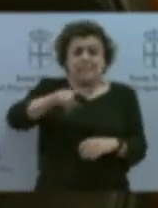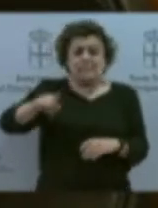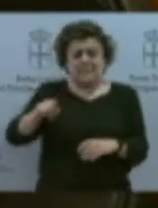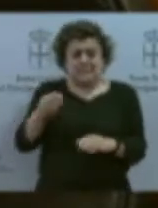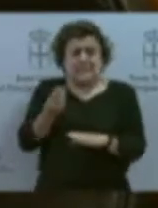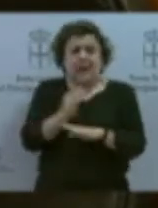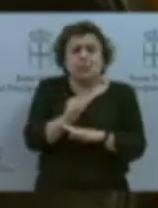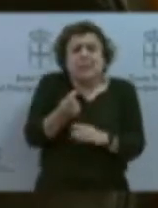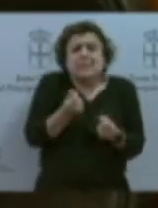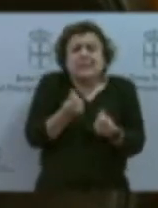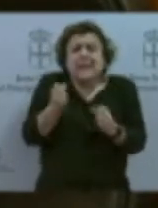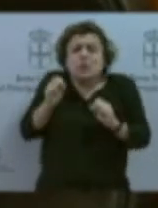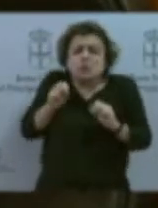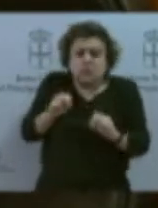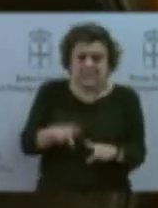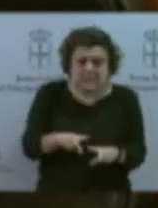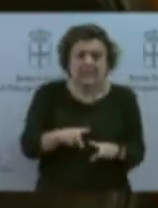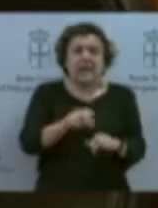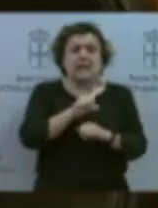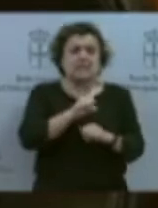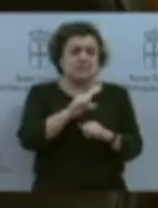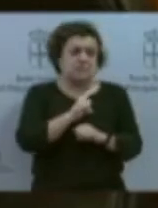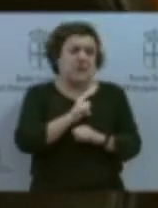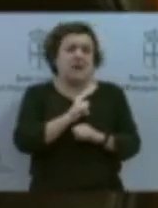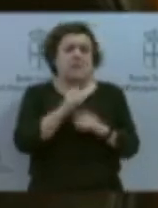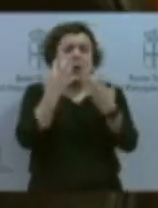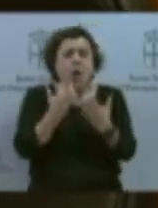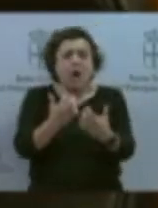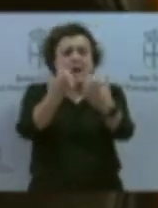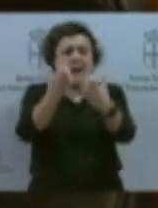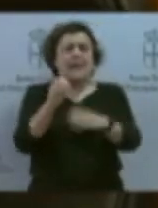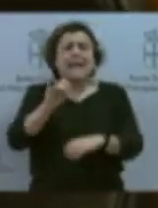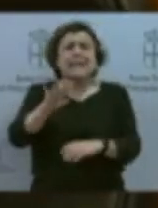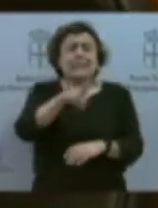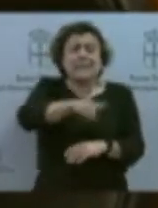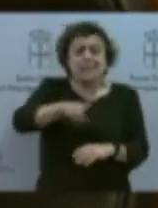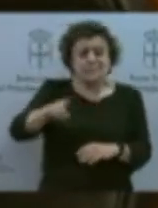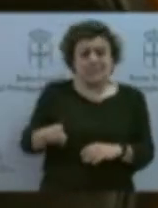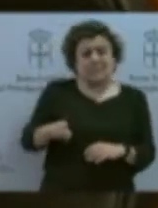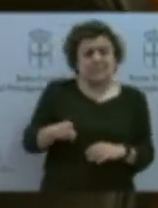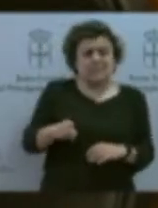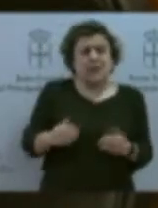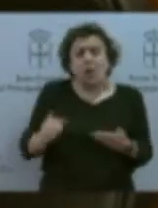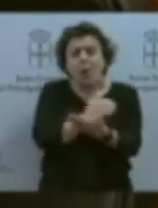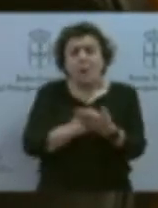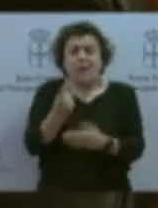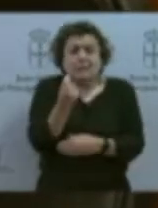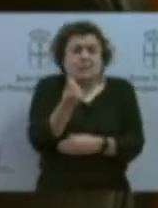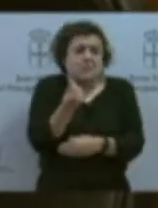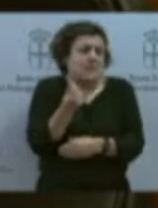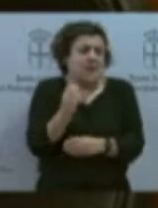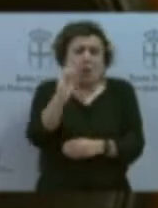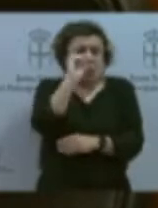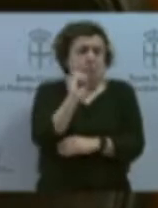escuchar, lleven quince meses sin ingresar un solo euro, quince meses, y lleven quince meses pagando sin falta los impuestos,